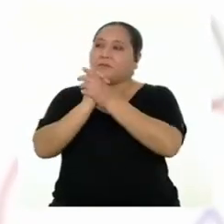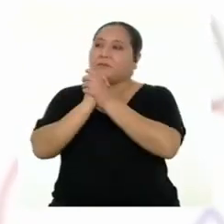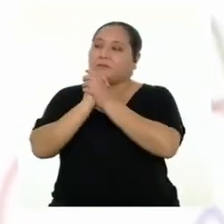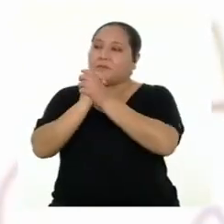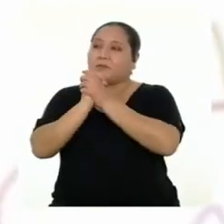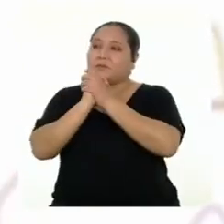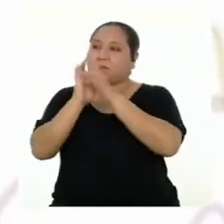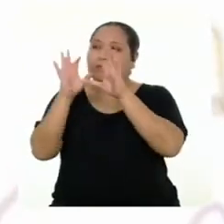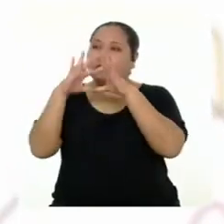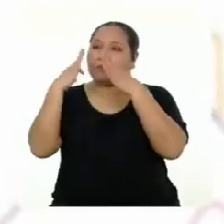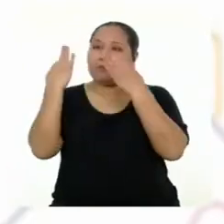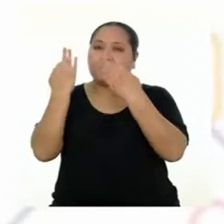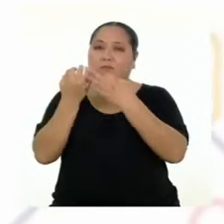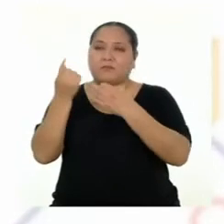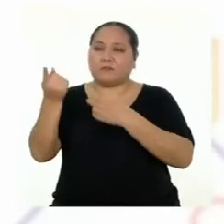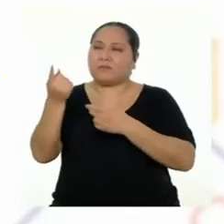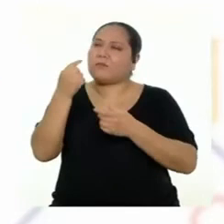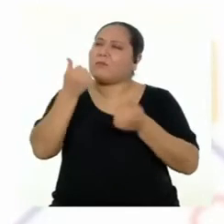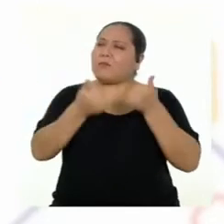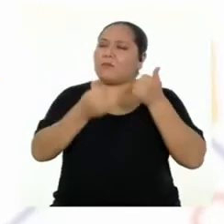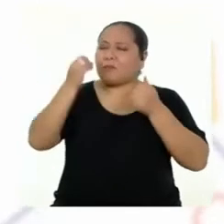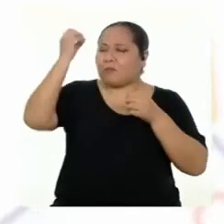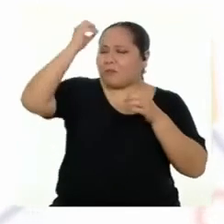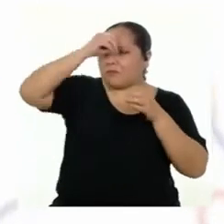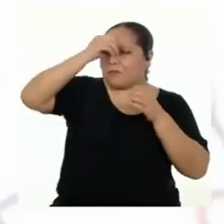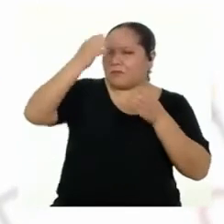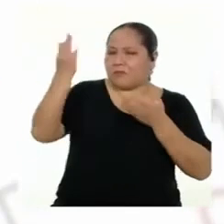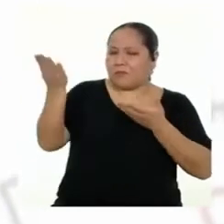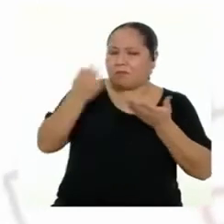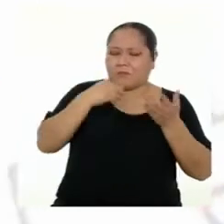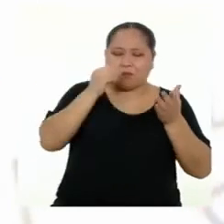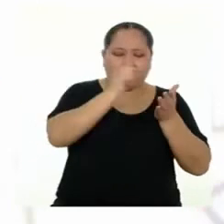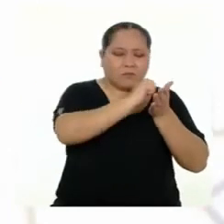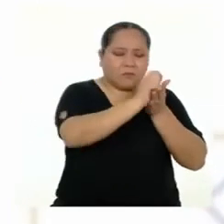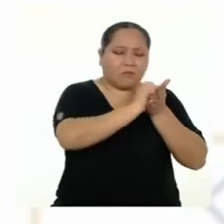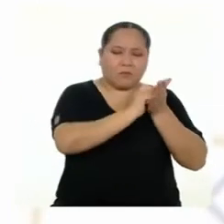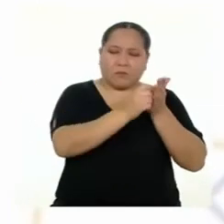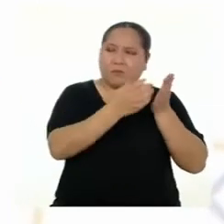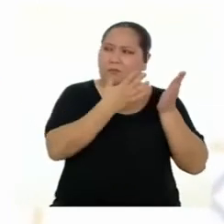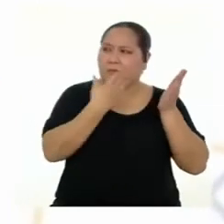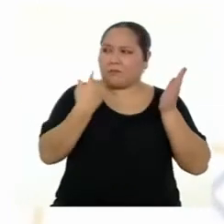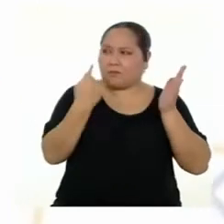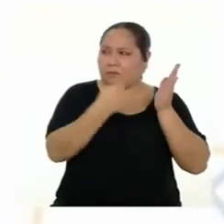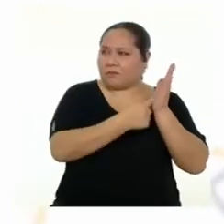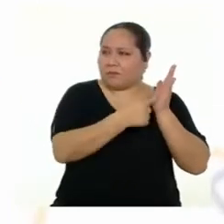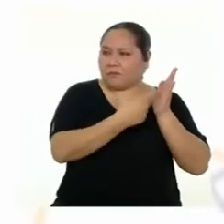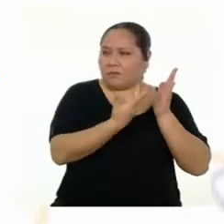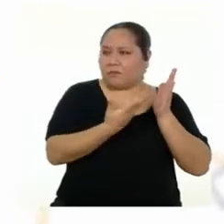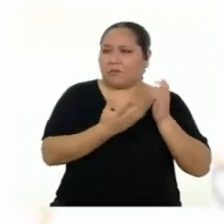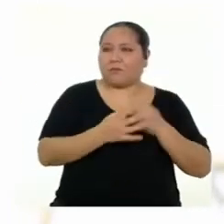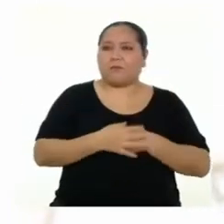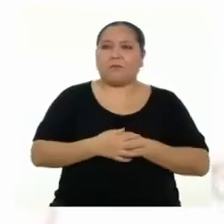preguntarles, ¿qué sugerencias me pueden dar para mejorar mi fancine?